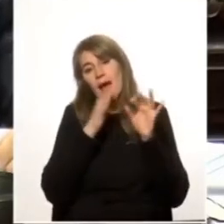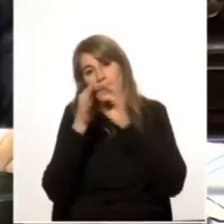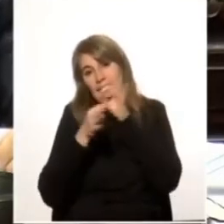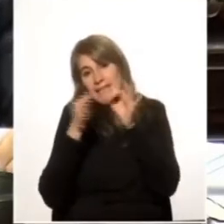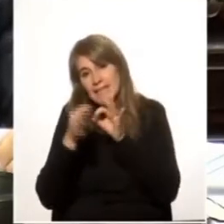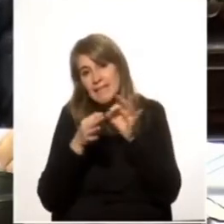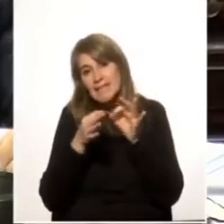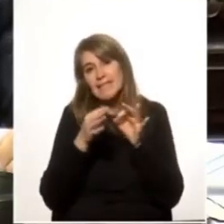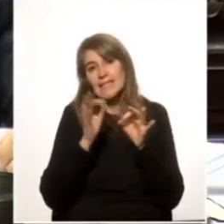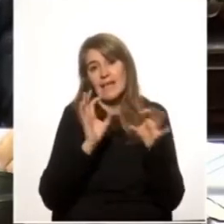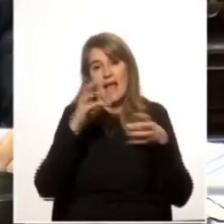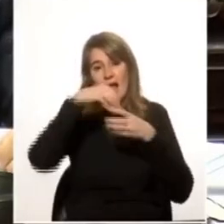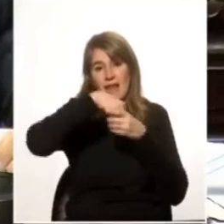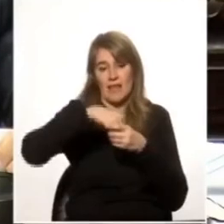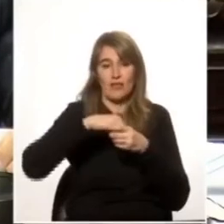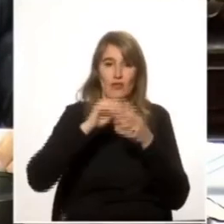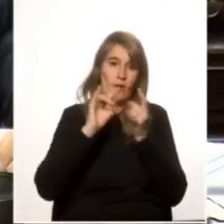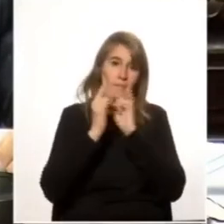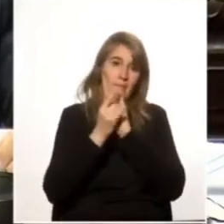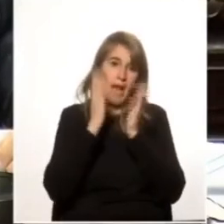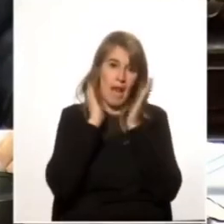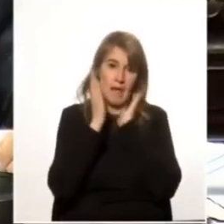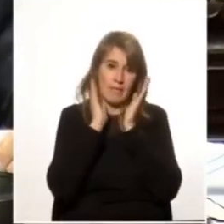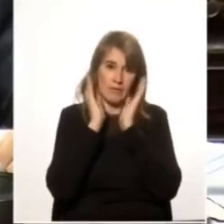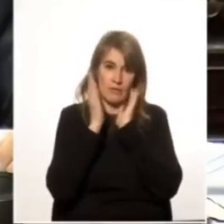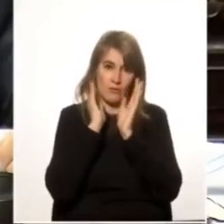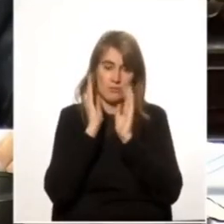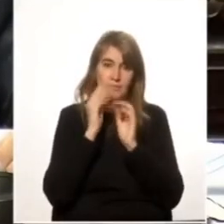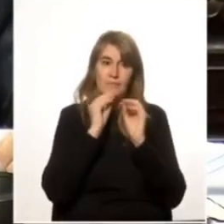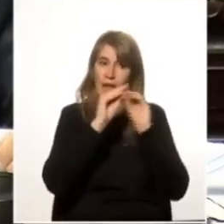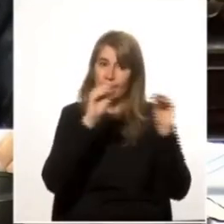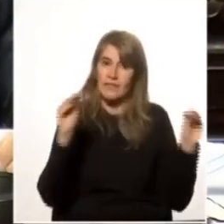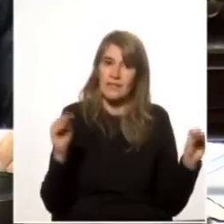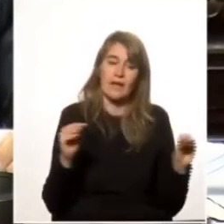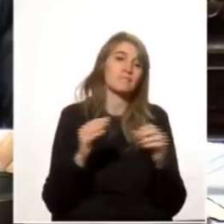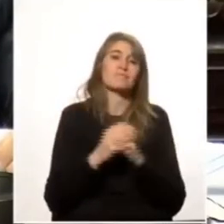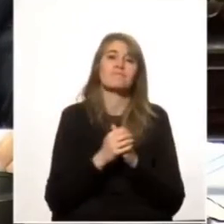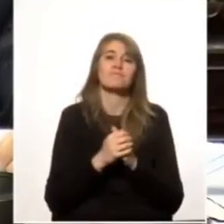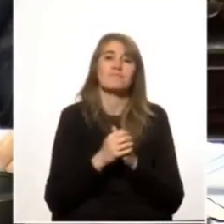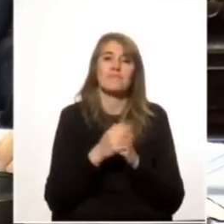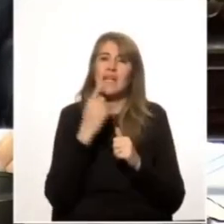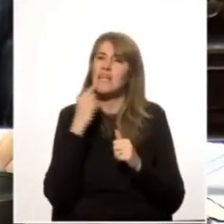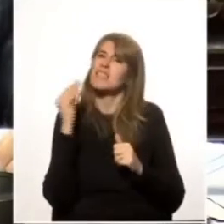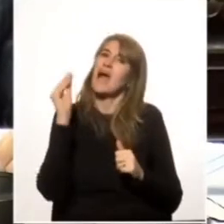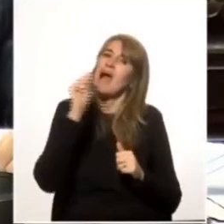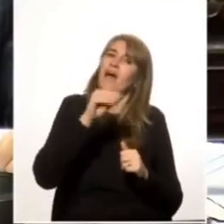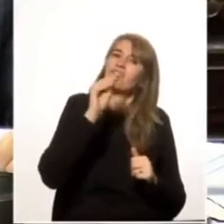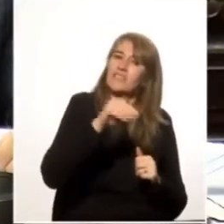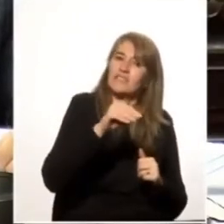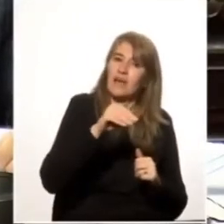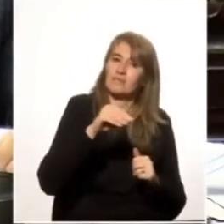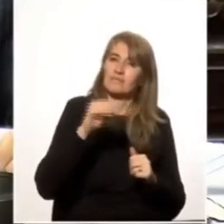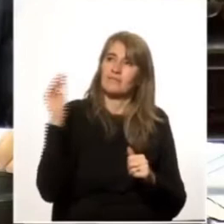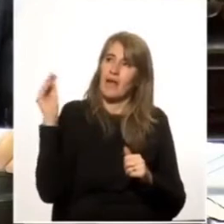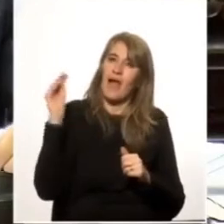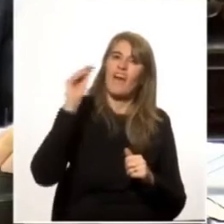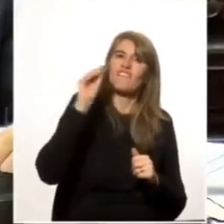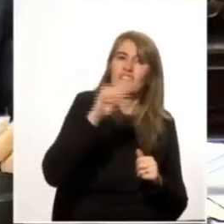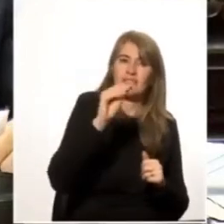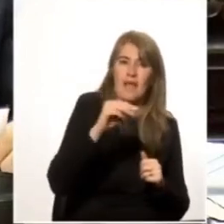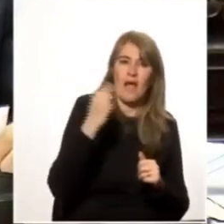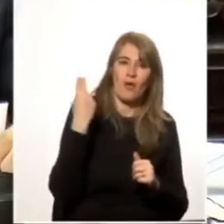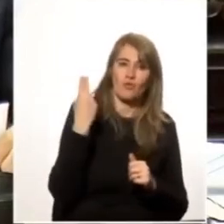resolución a la bancada parlamentaria, o sea, les transmite la autorización.